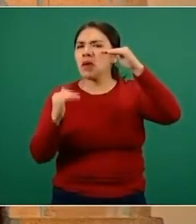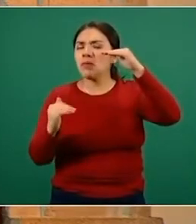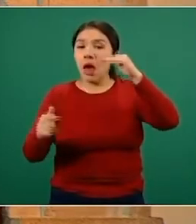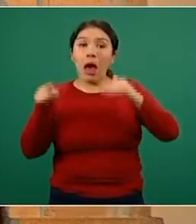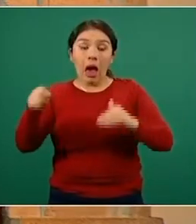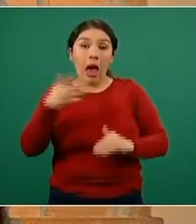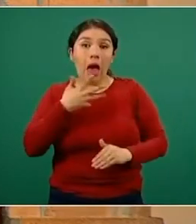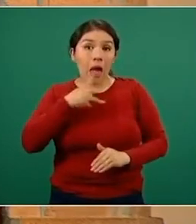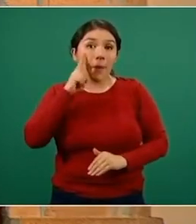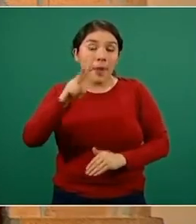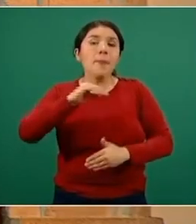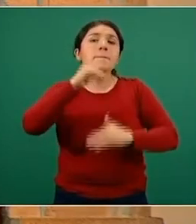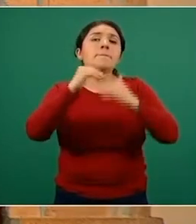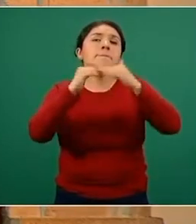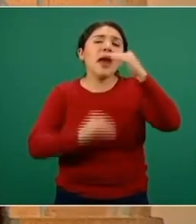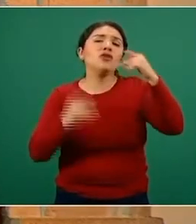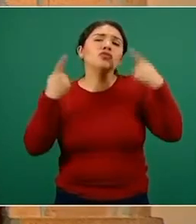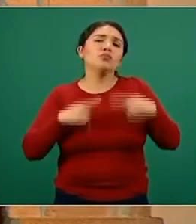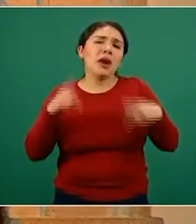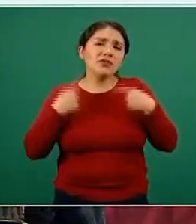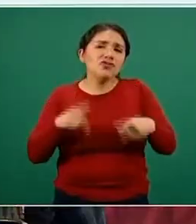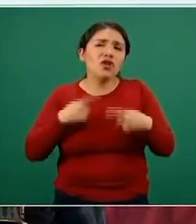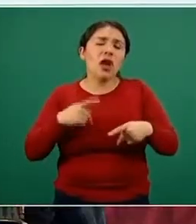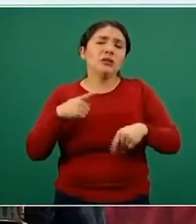teníamos menos casos, menos personas afectadas.